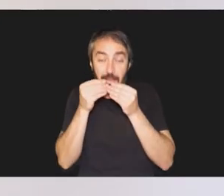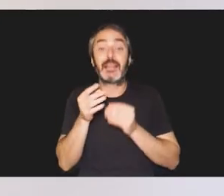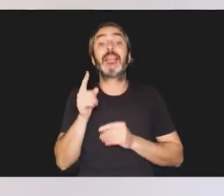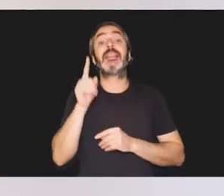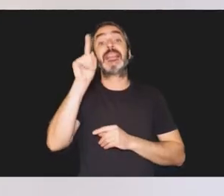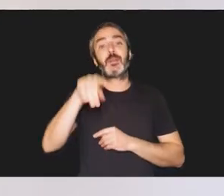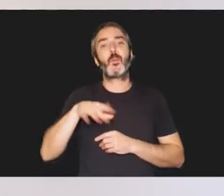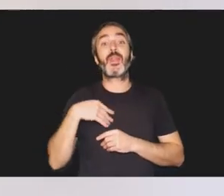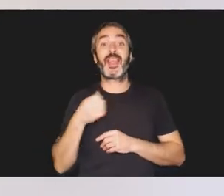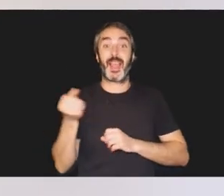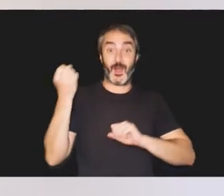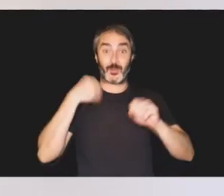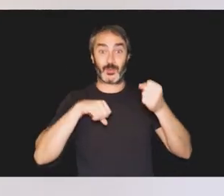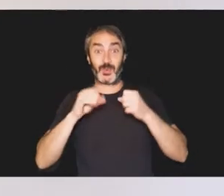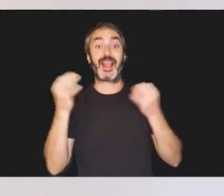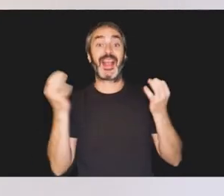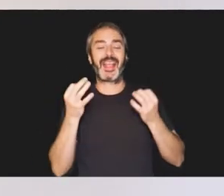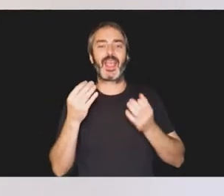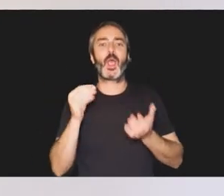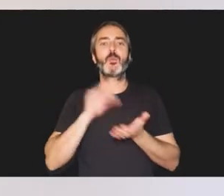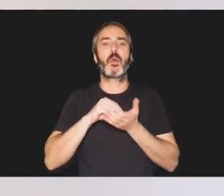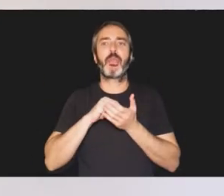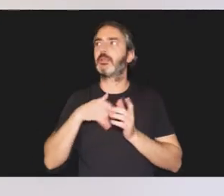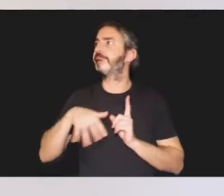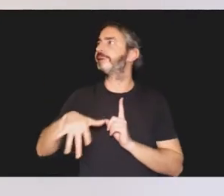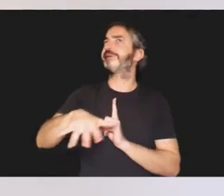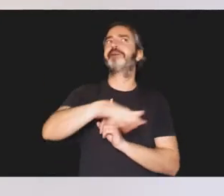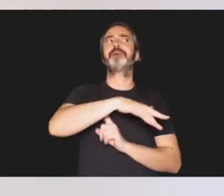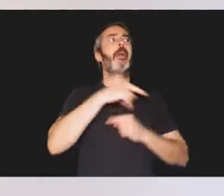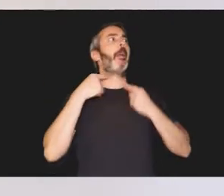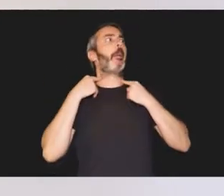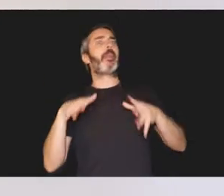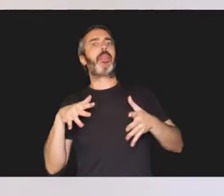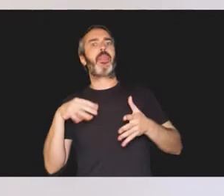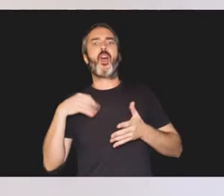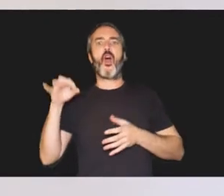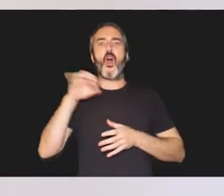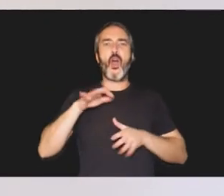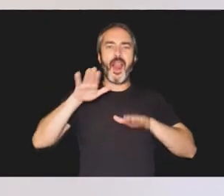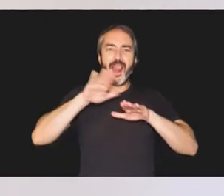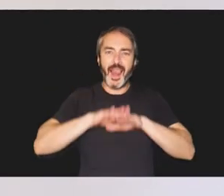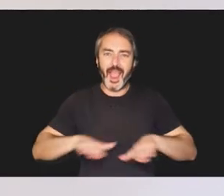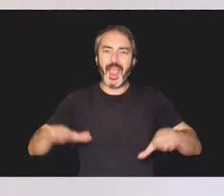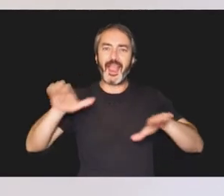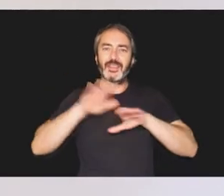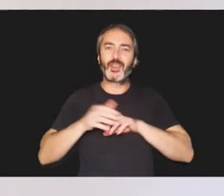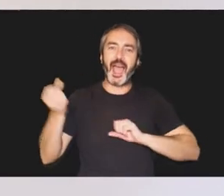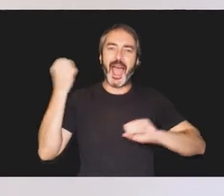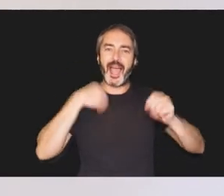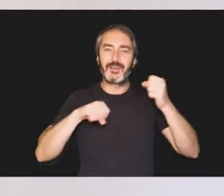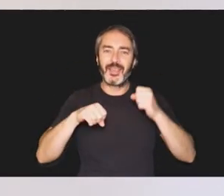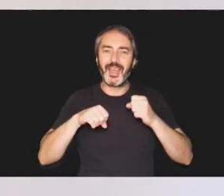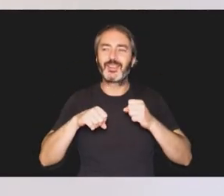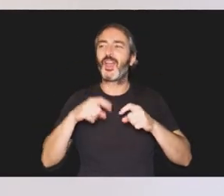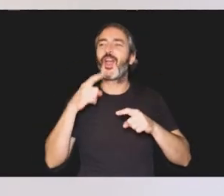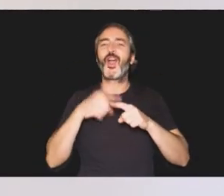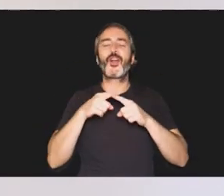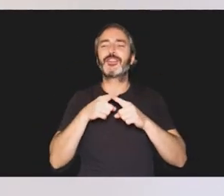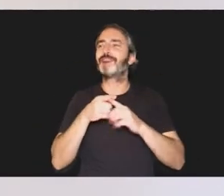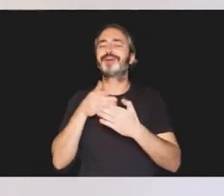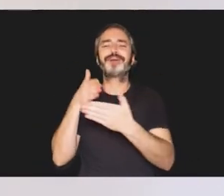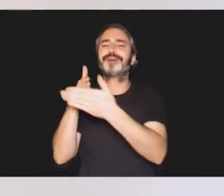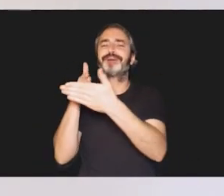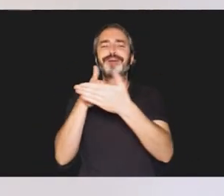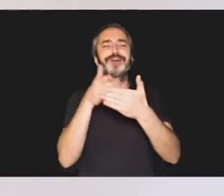puede ser habitual que se sienta perdido en algunos lugares, vaya lento realizando alguna actividad, le cuesta hacerse entender,